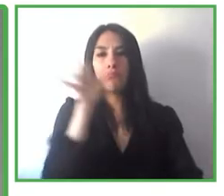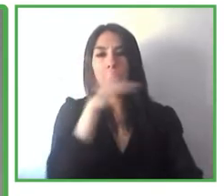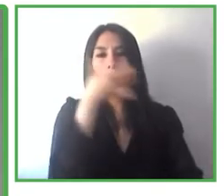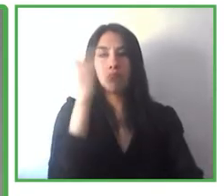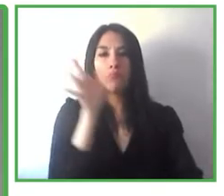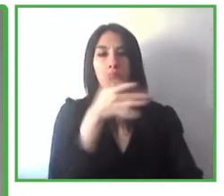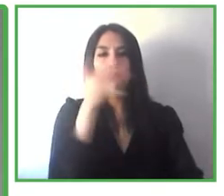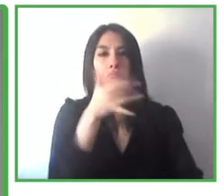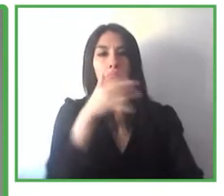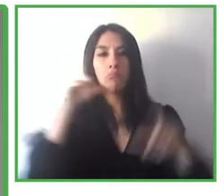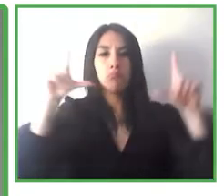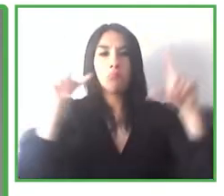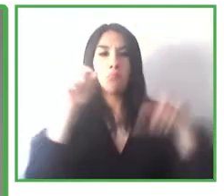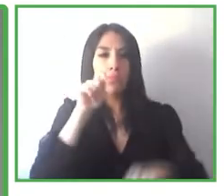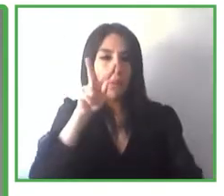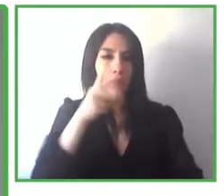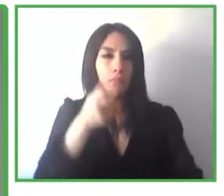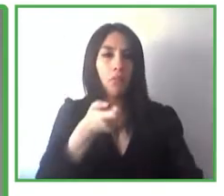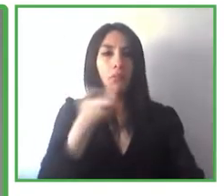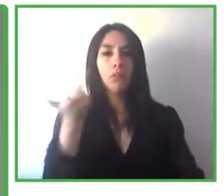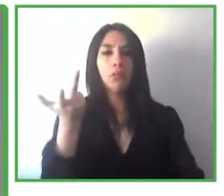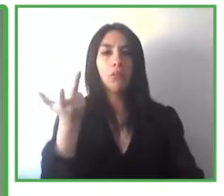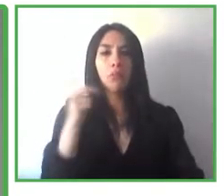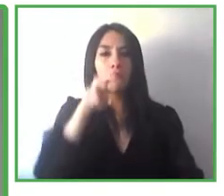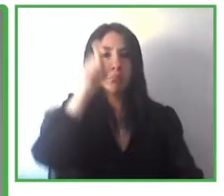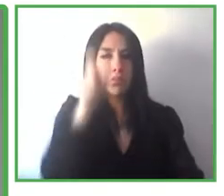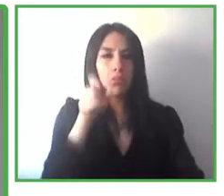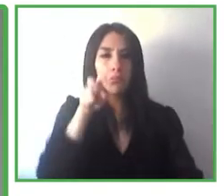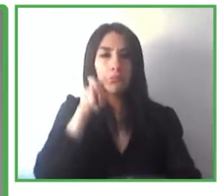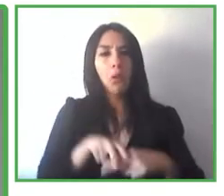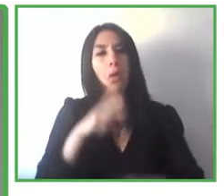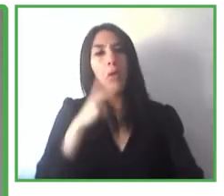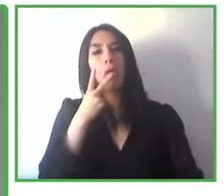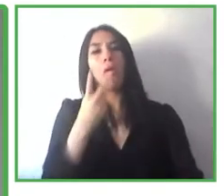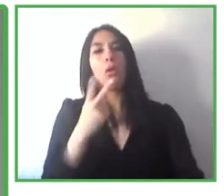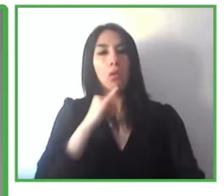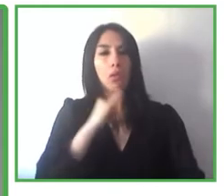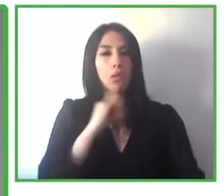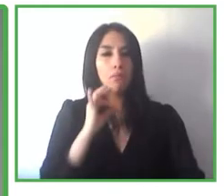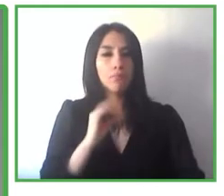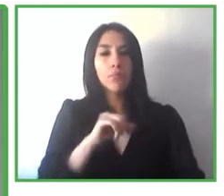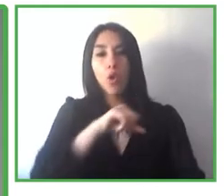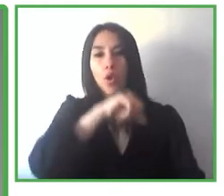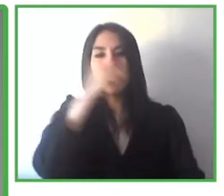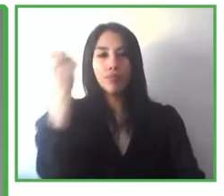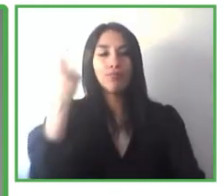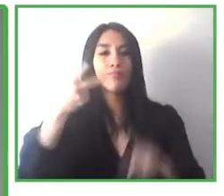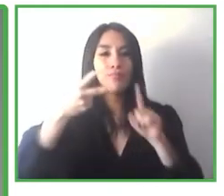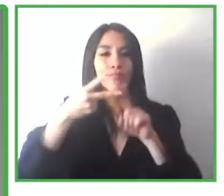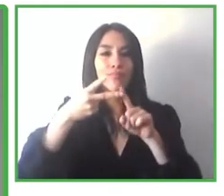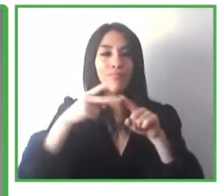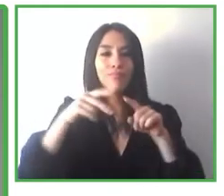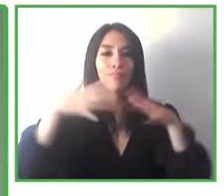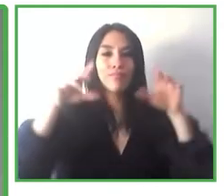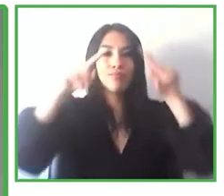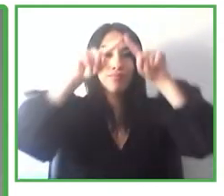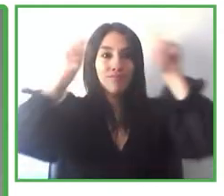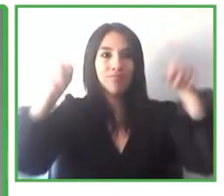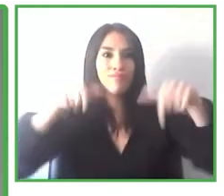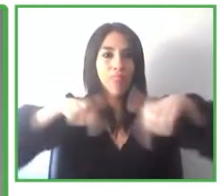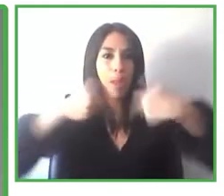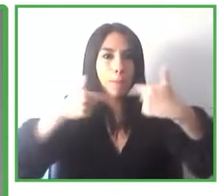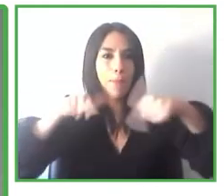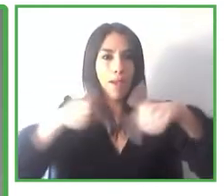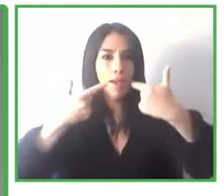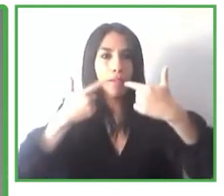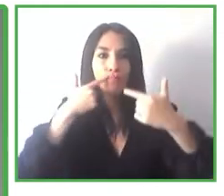pasajero. Los sistemas de videoconferencia, pues por supuesto, todos hemos venido, muchos de nosotros, la mayoría de la población